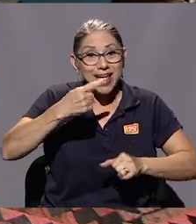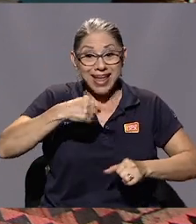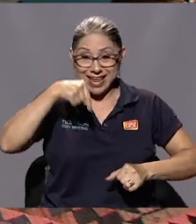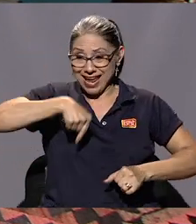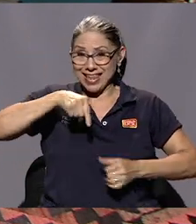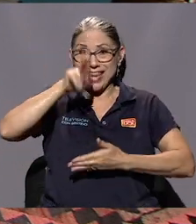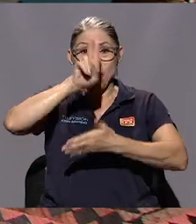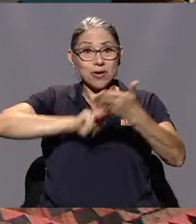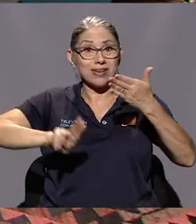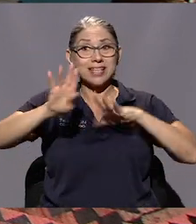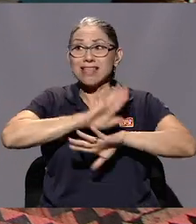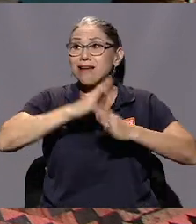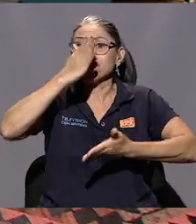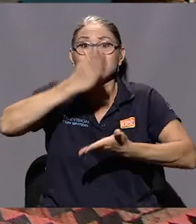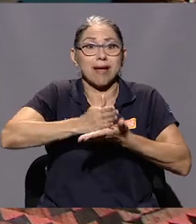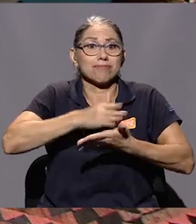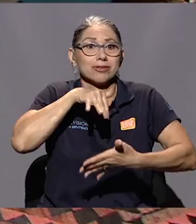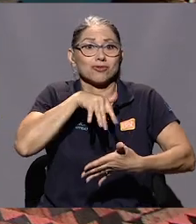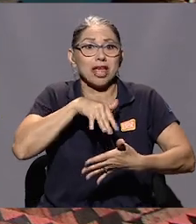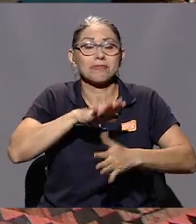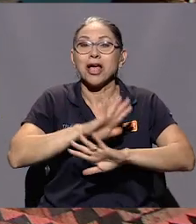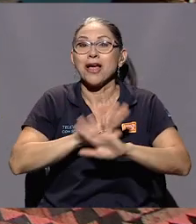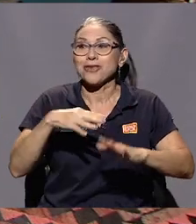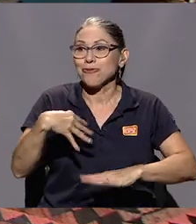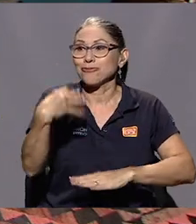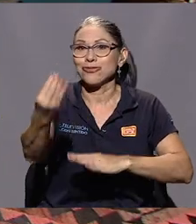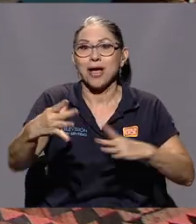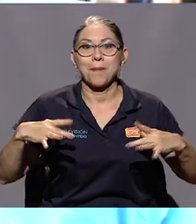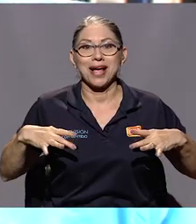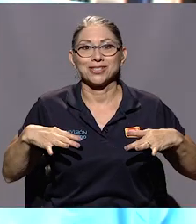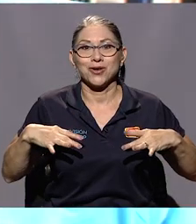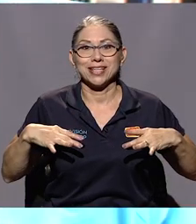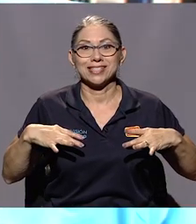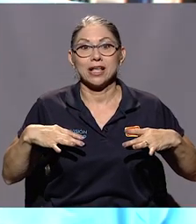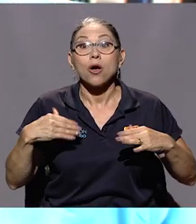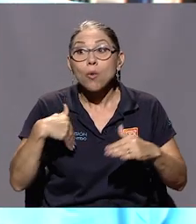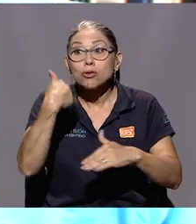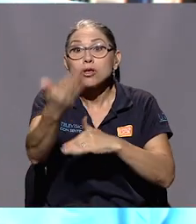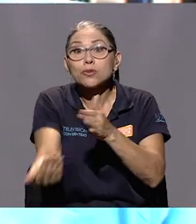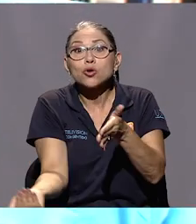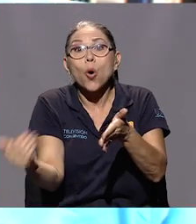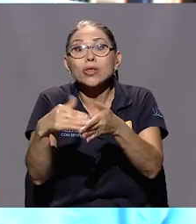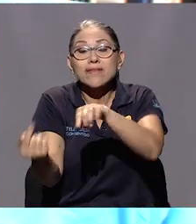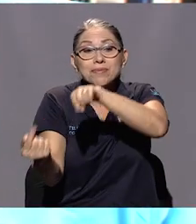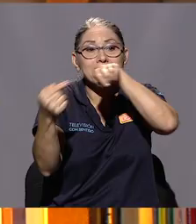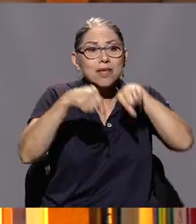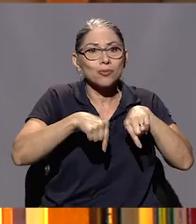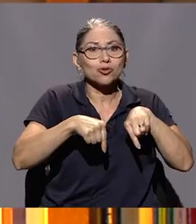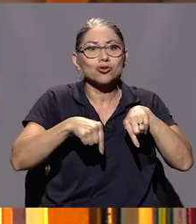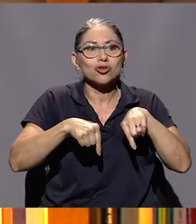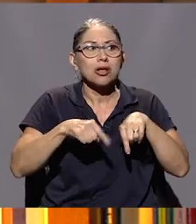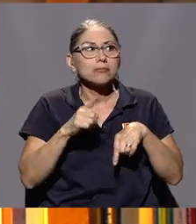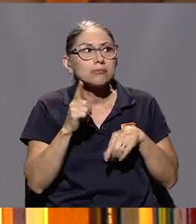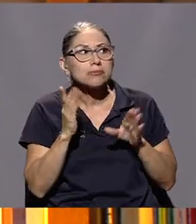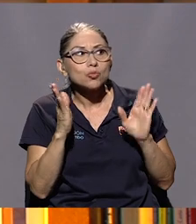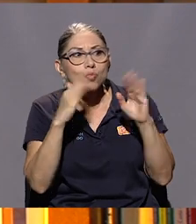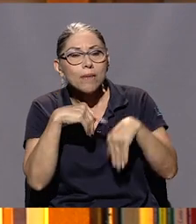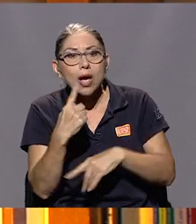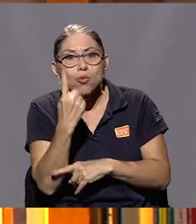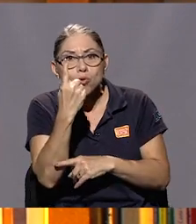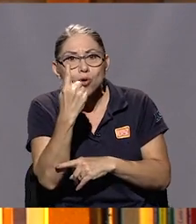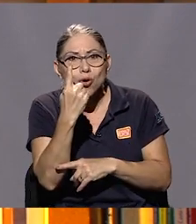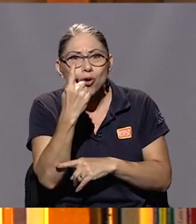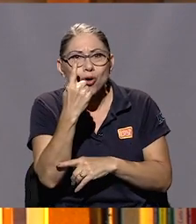de vacación en la U. Y cuando regresamos había uno menos, que era, no recuerdo su apellido, pero era